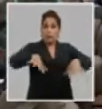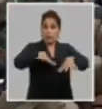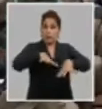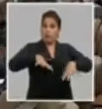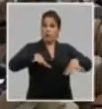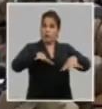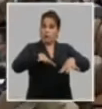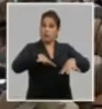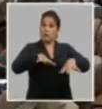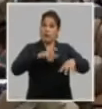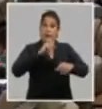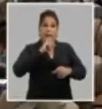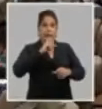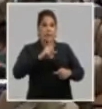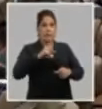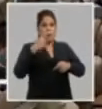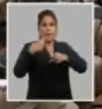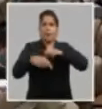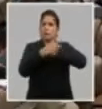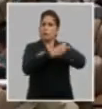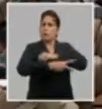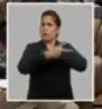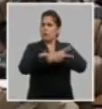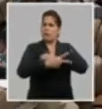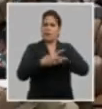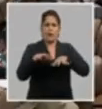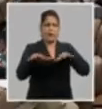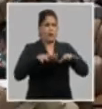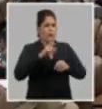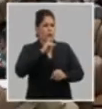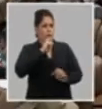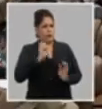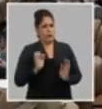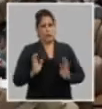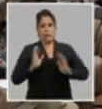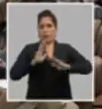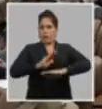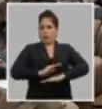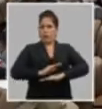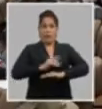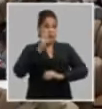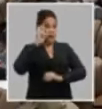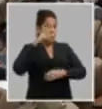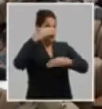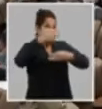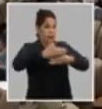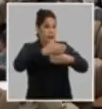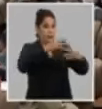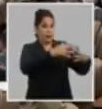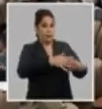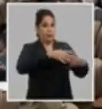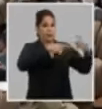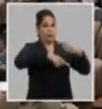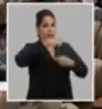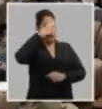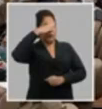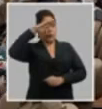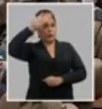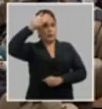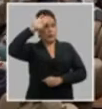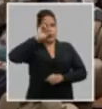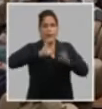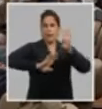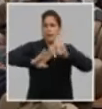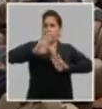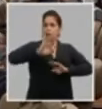en que ningún otro país del mundo ha tenido que